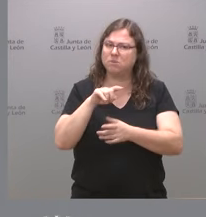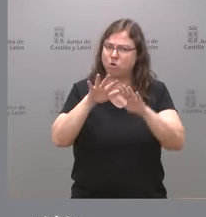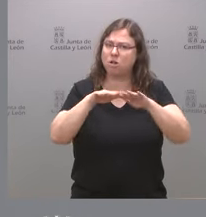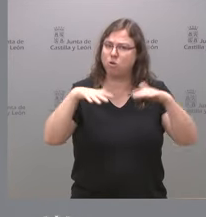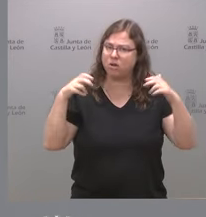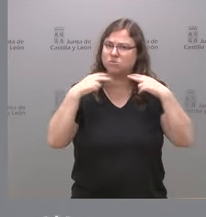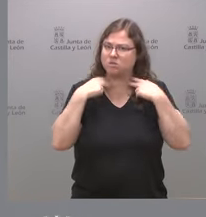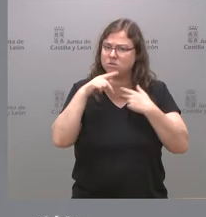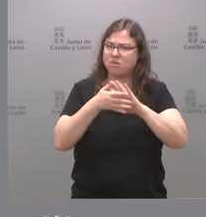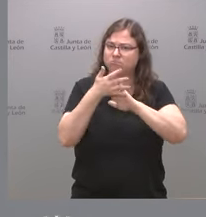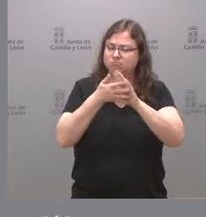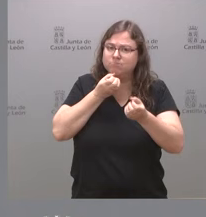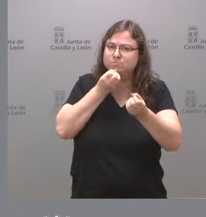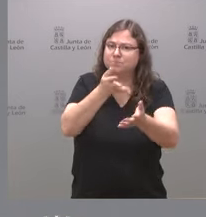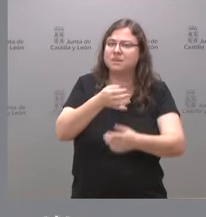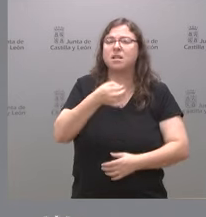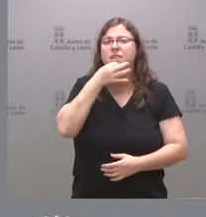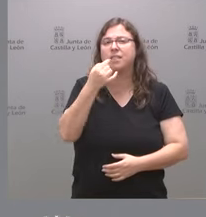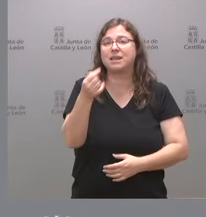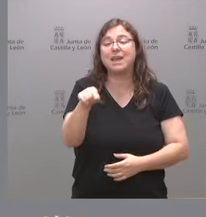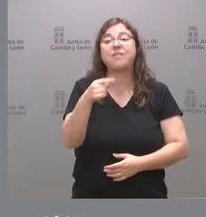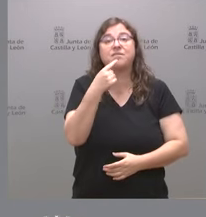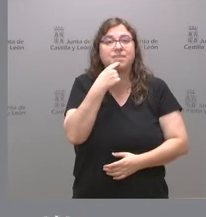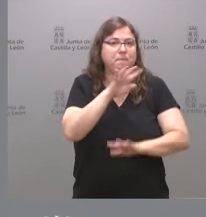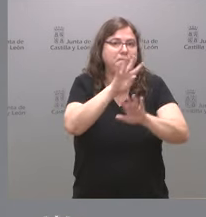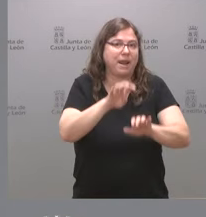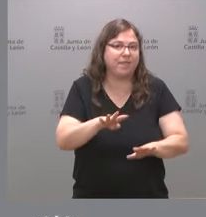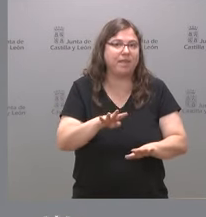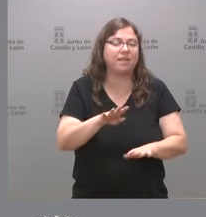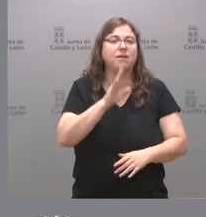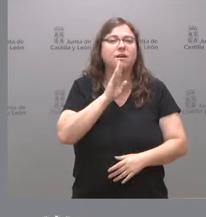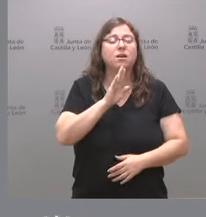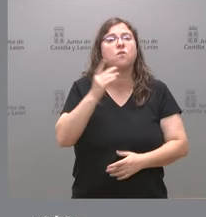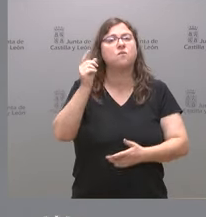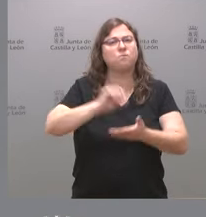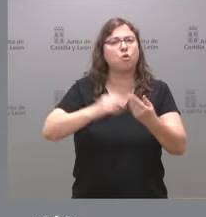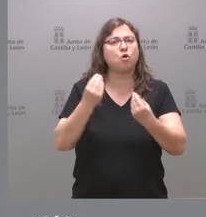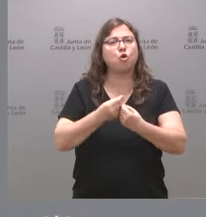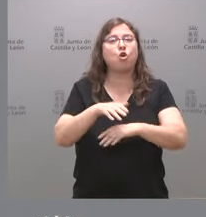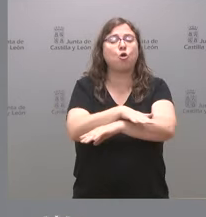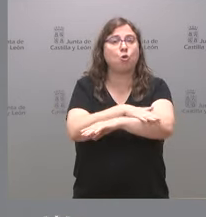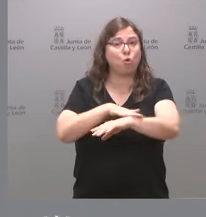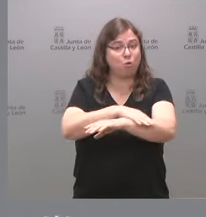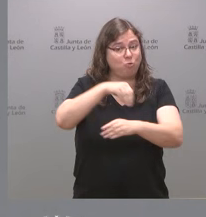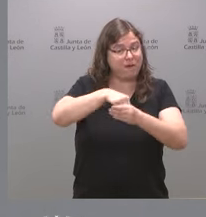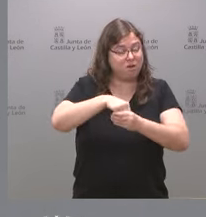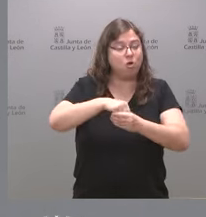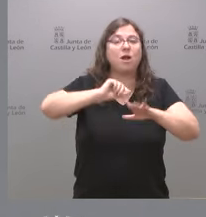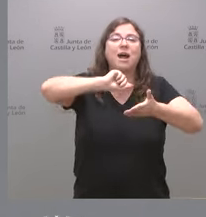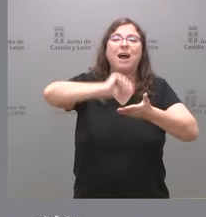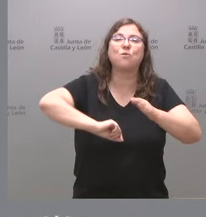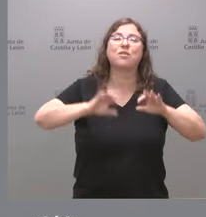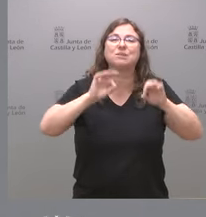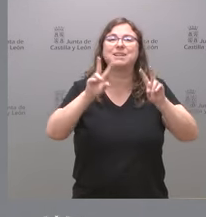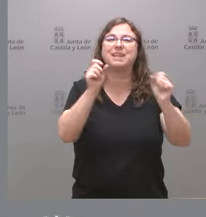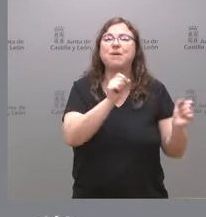Diputados, manifestar que ella ha firmado, al parecer, con los partidos que forman parte del Gobierno, un acuerdo específico en materia de